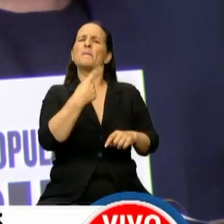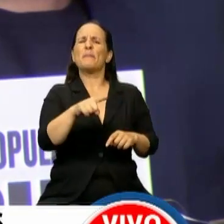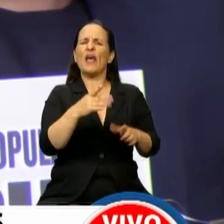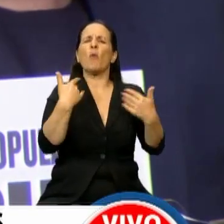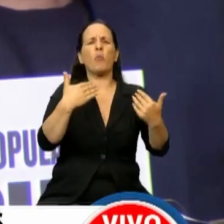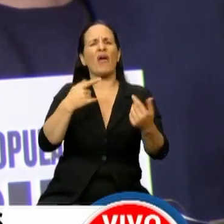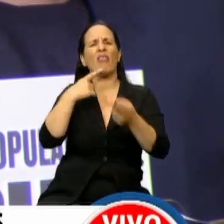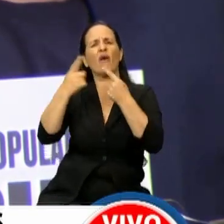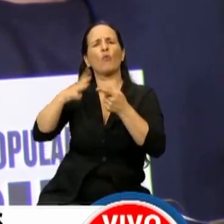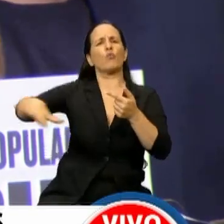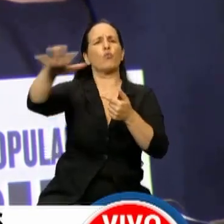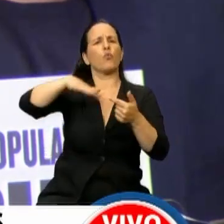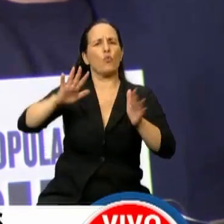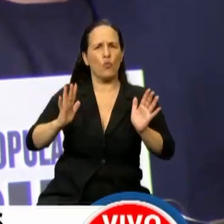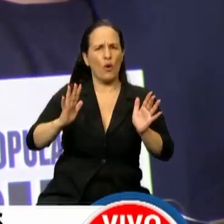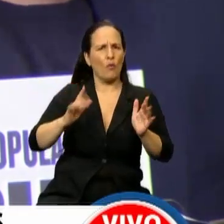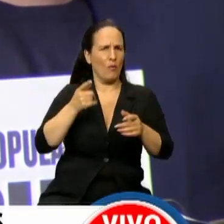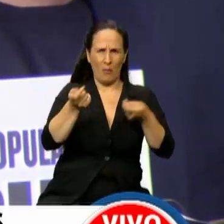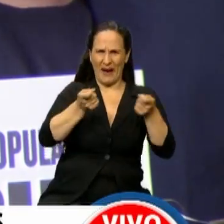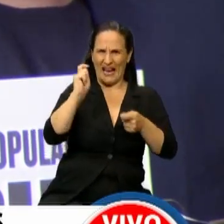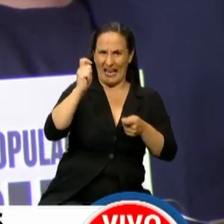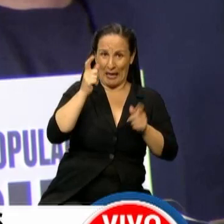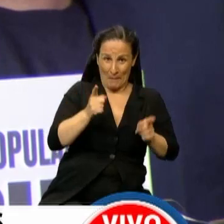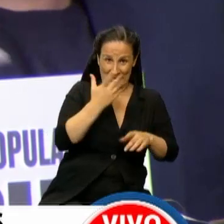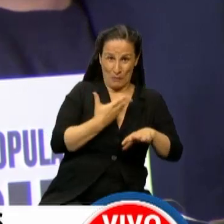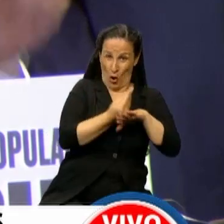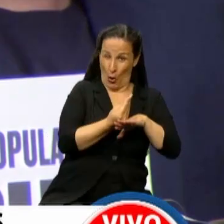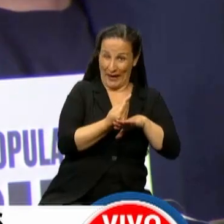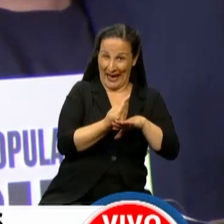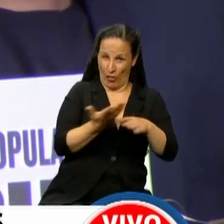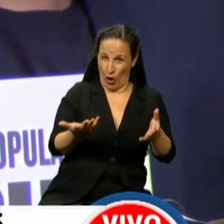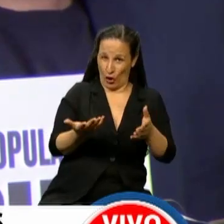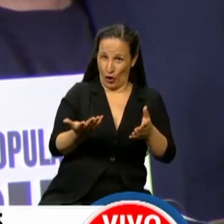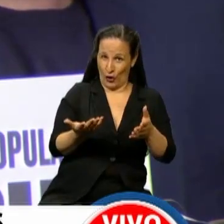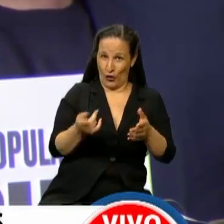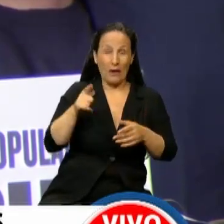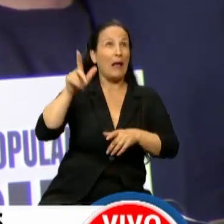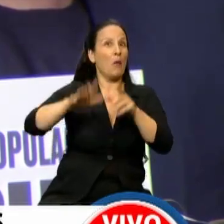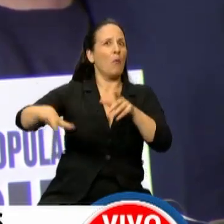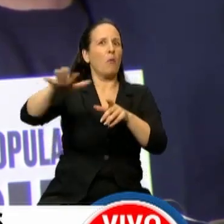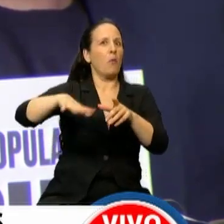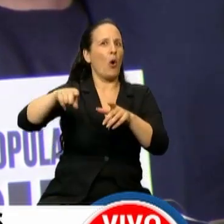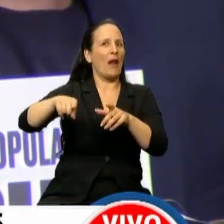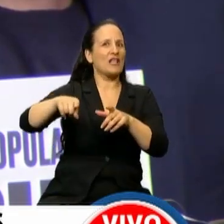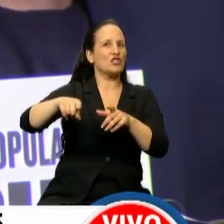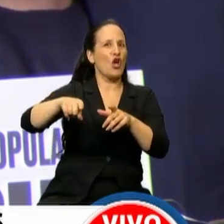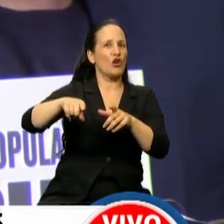un plebiscito, un plebiscito manejado por él, el que a espaldas de la población largó